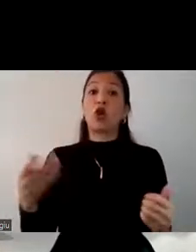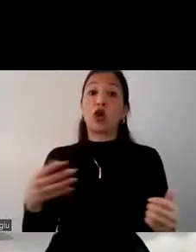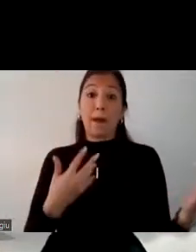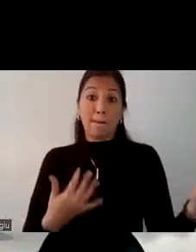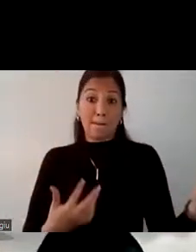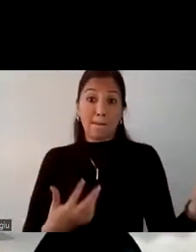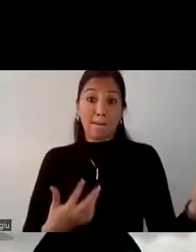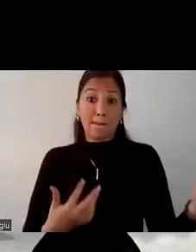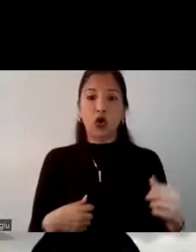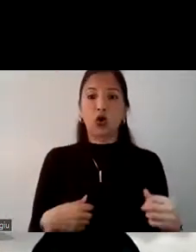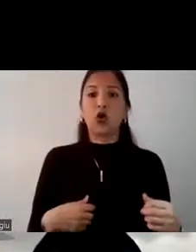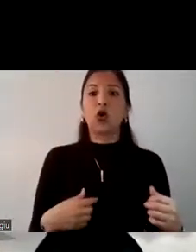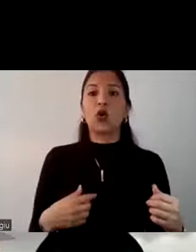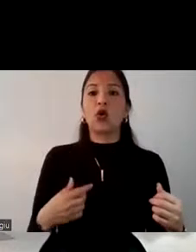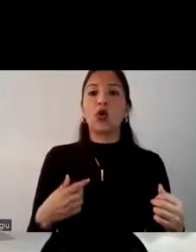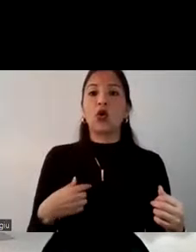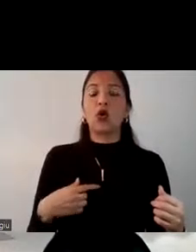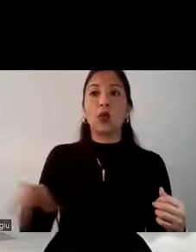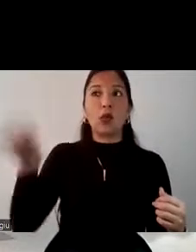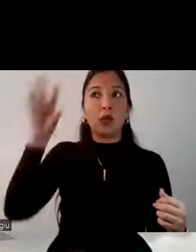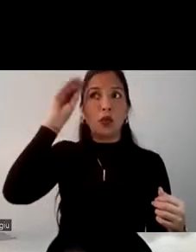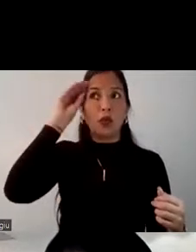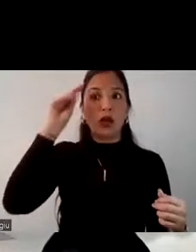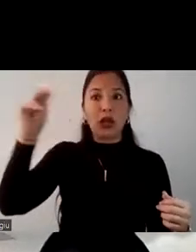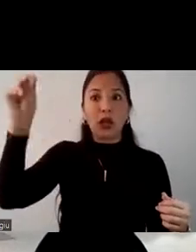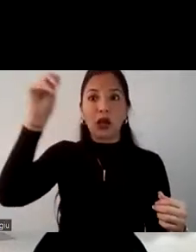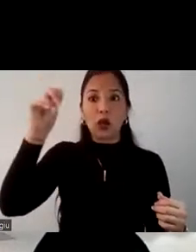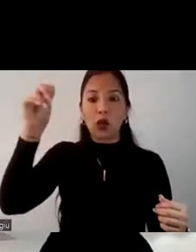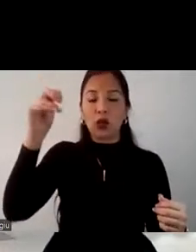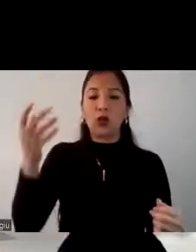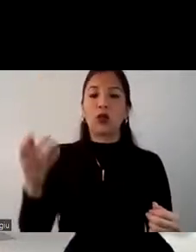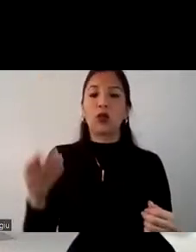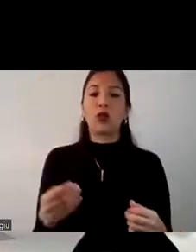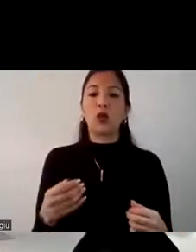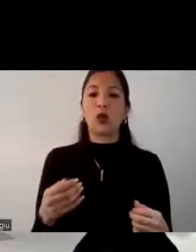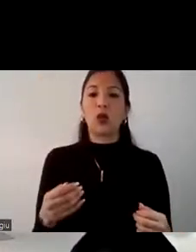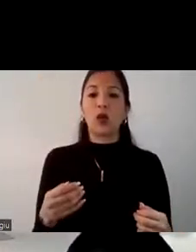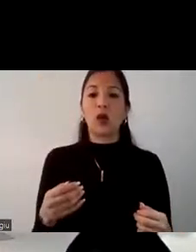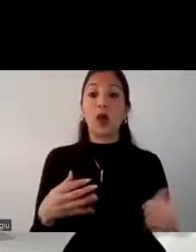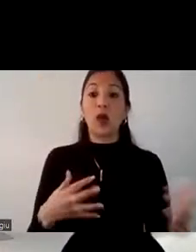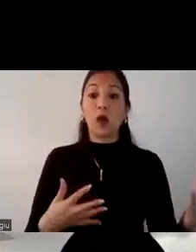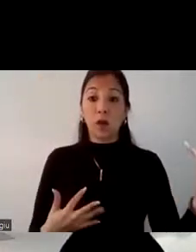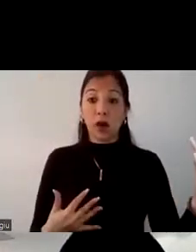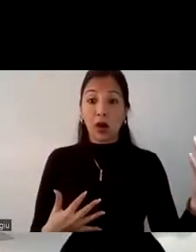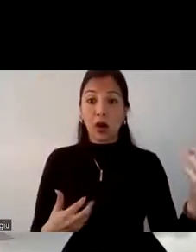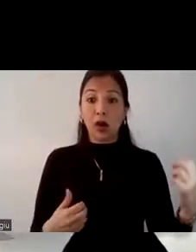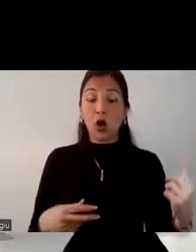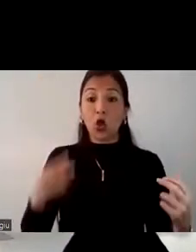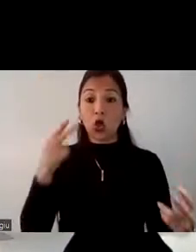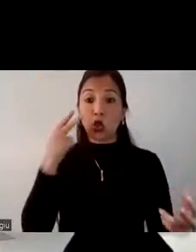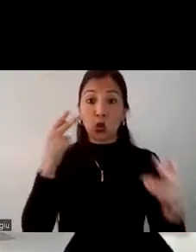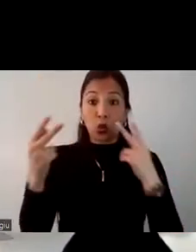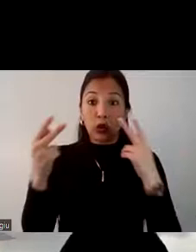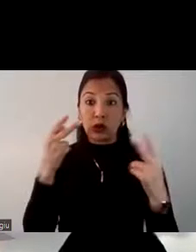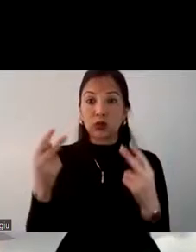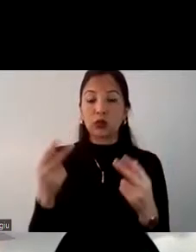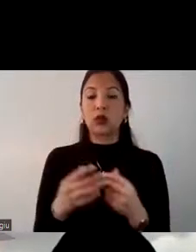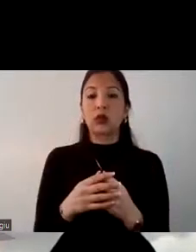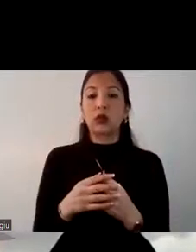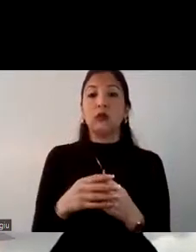ligado, al menos en la mente de los ecuatorianos, y es su percepción, que México cuenta con turismo de naturaleza,